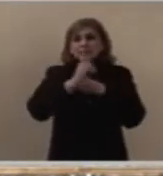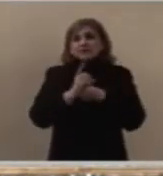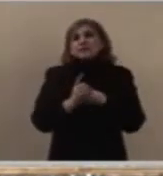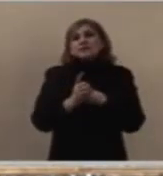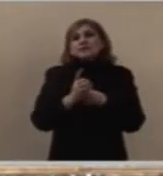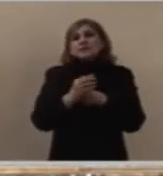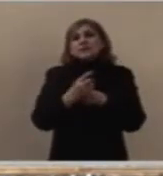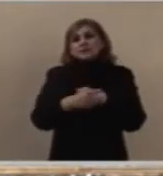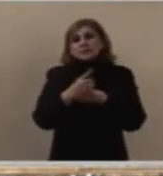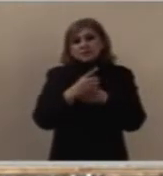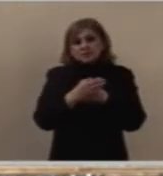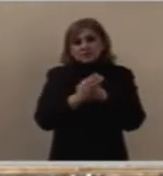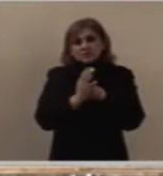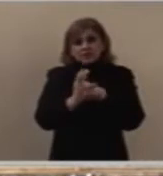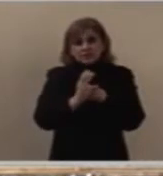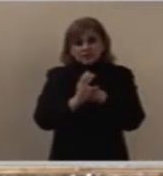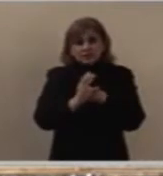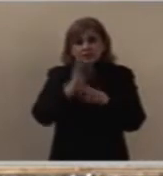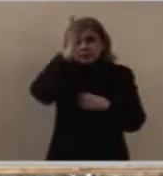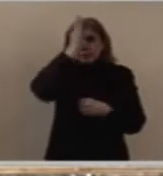Eucaristía con nosotros.